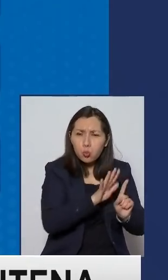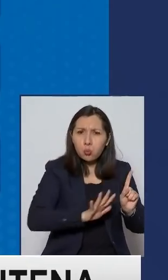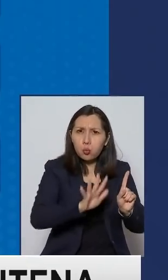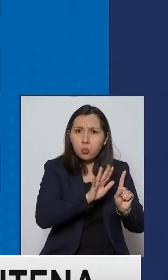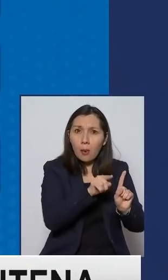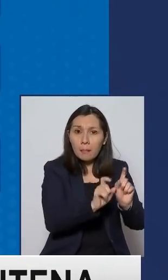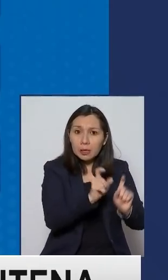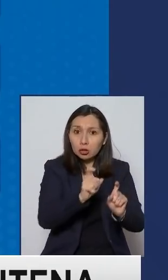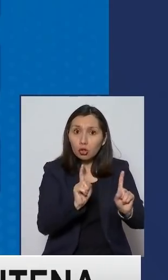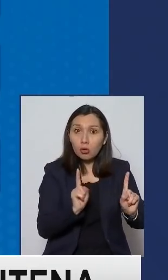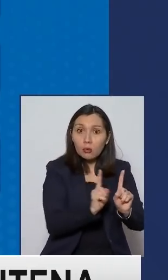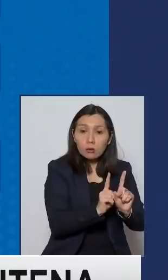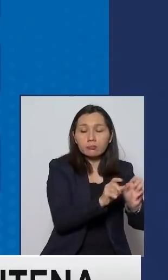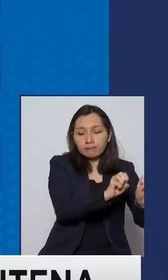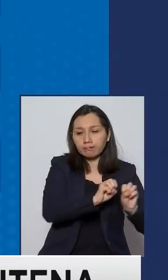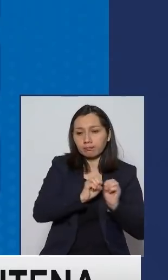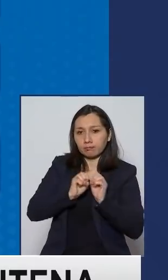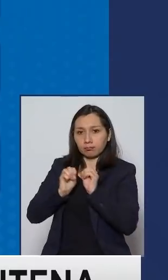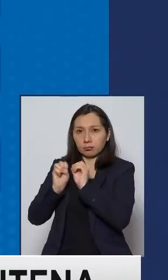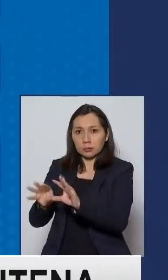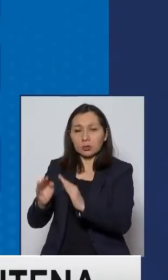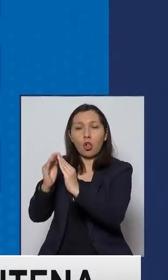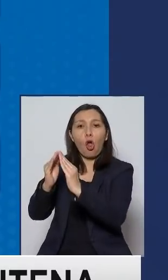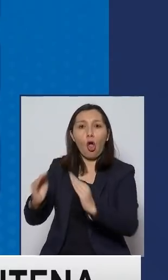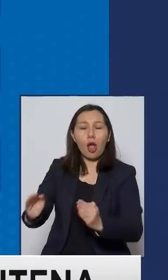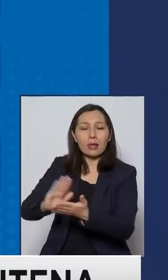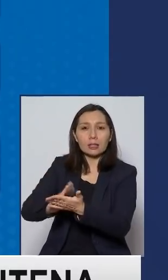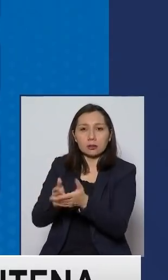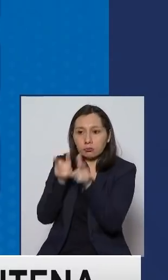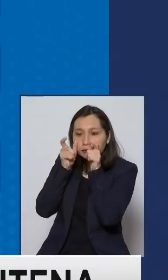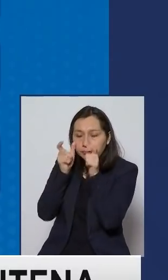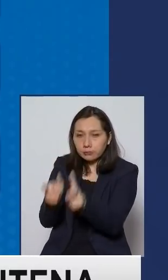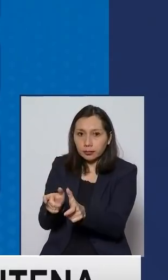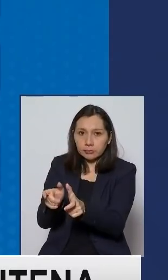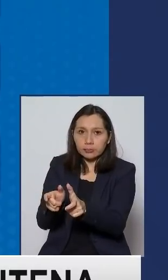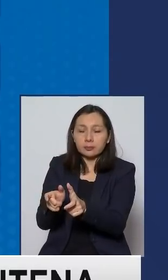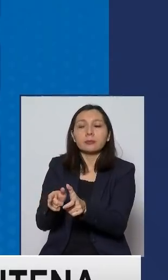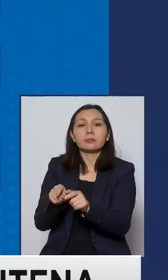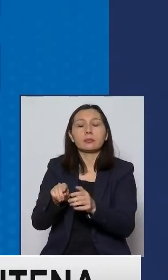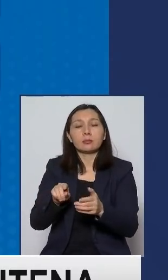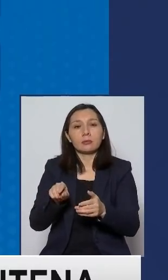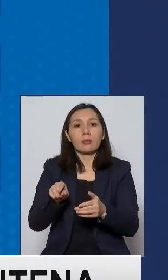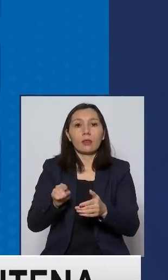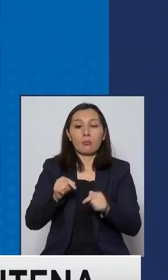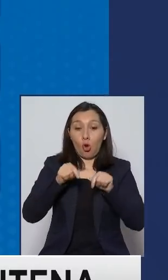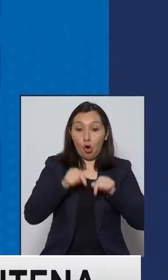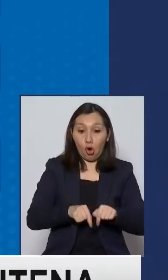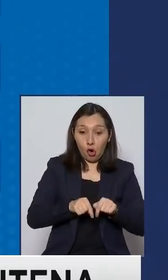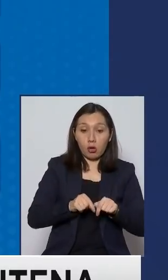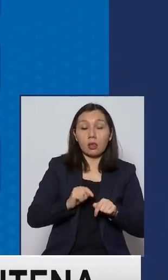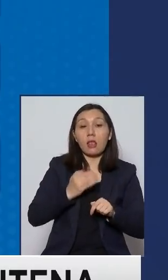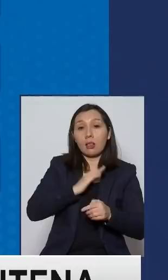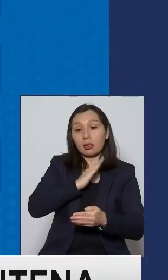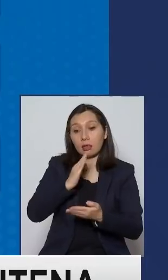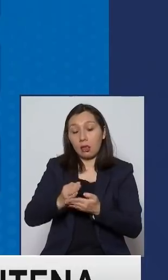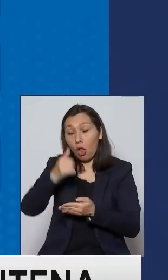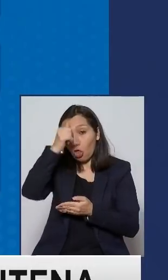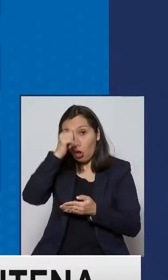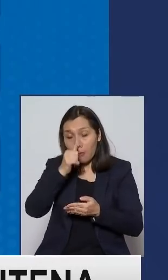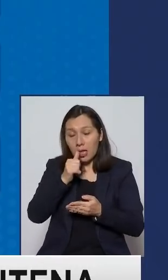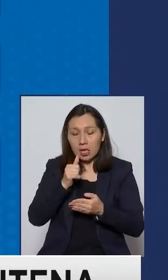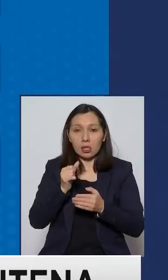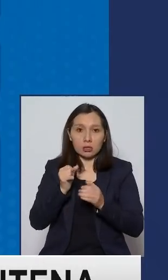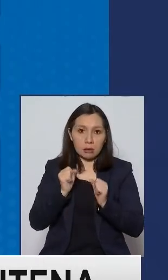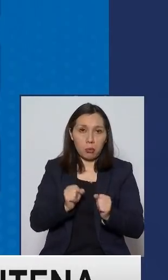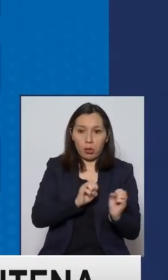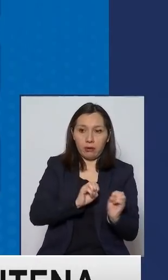contactos y van a ser trasladados a estos lugares entre hoy y el día domingo a más